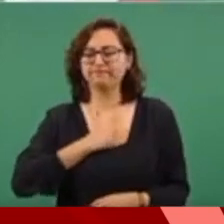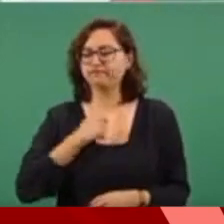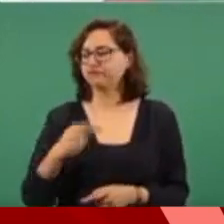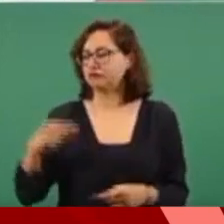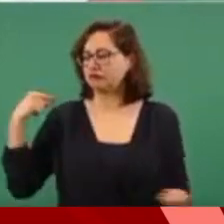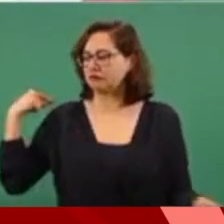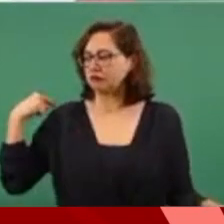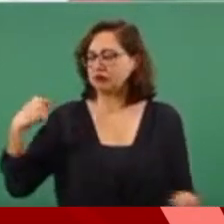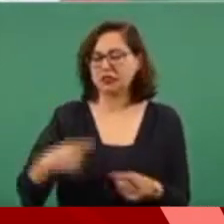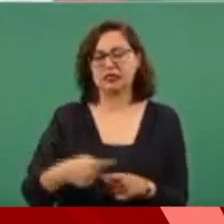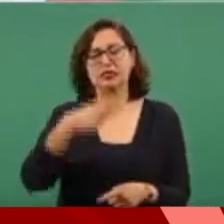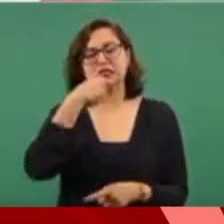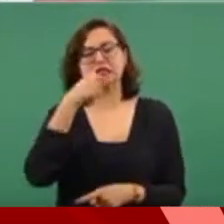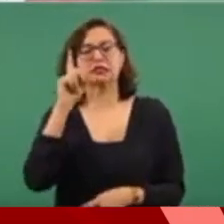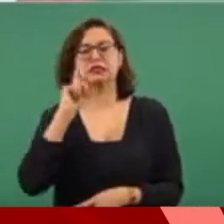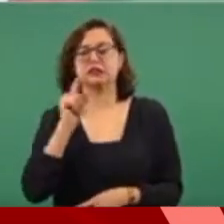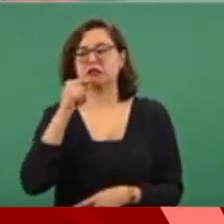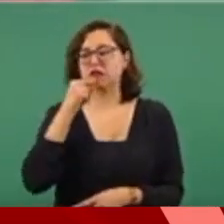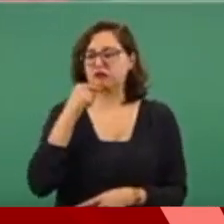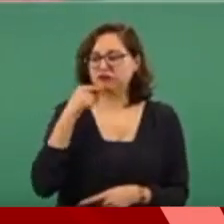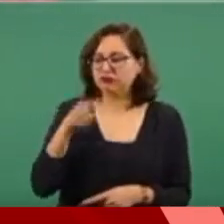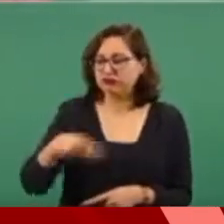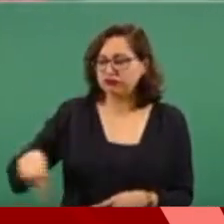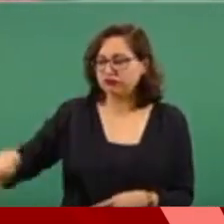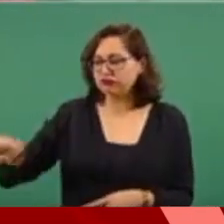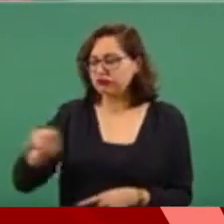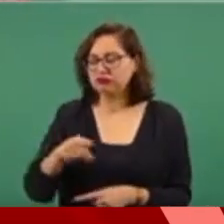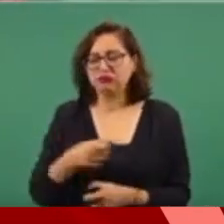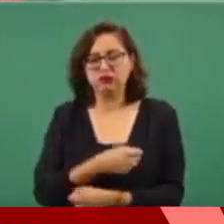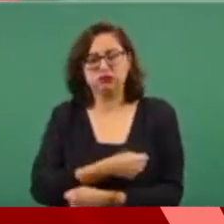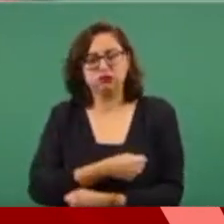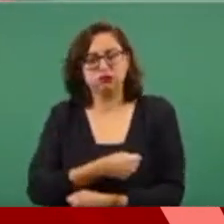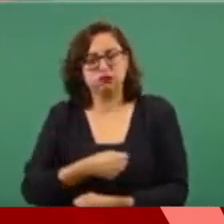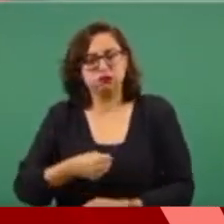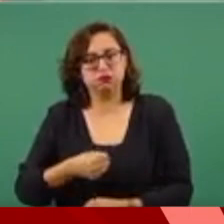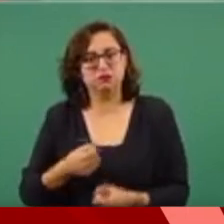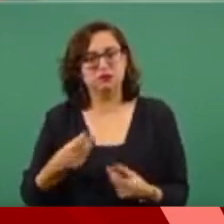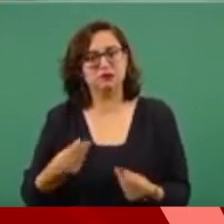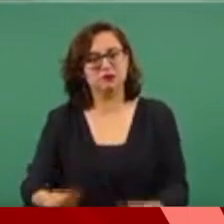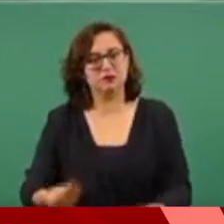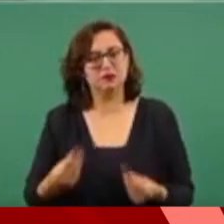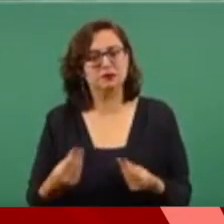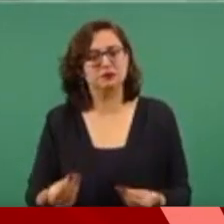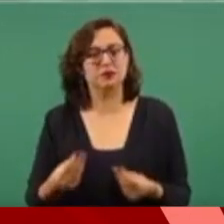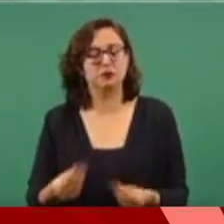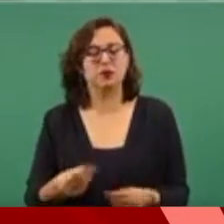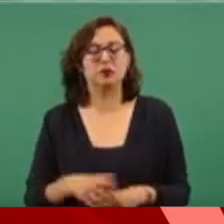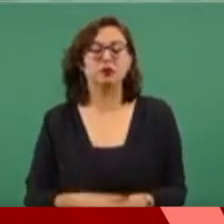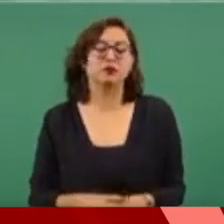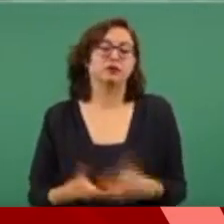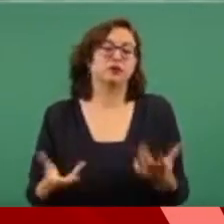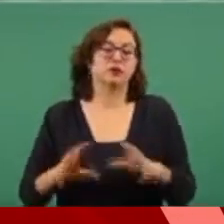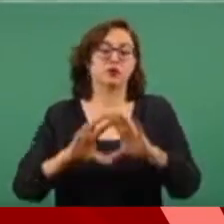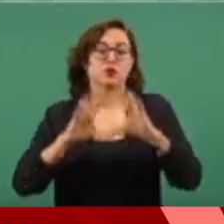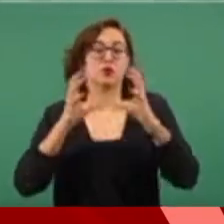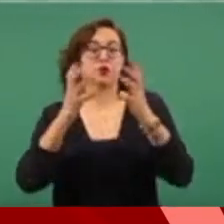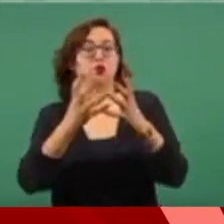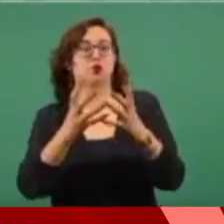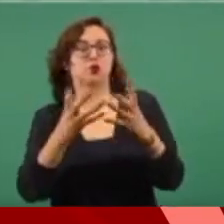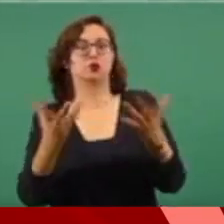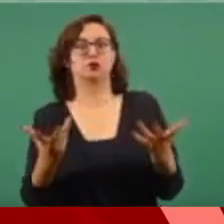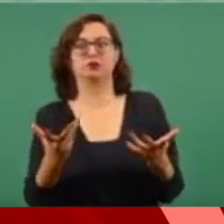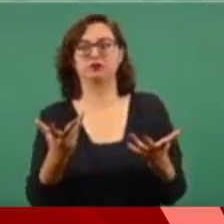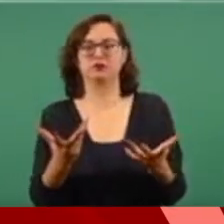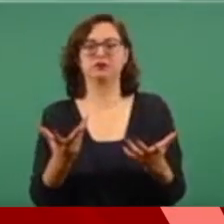tiempos creció mucho. Hablaba yo de que México está en los primeros lugares en obesidad